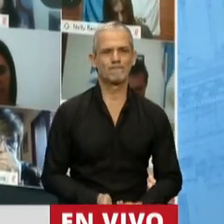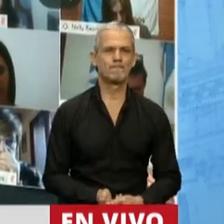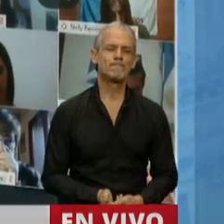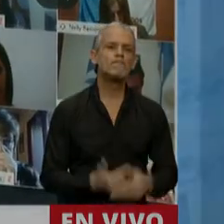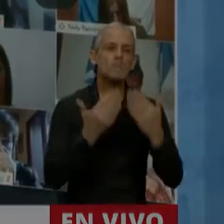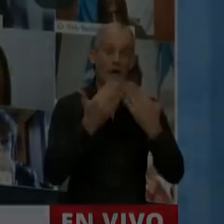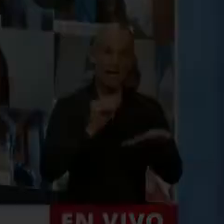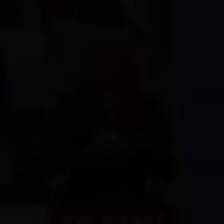Gracias, Diputado.